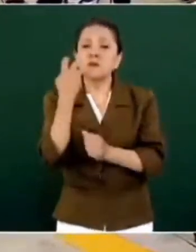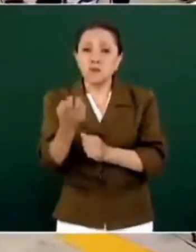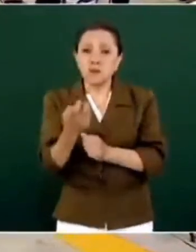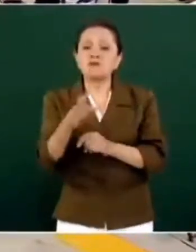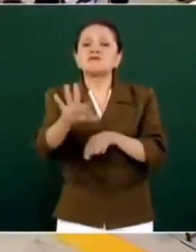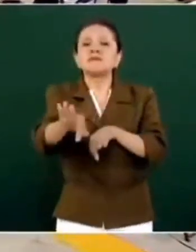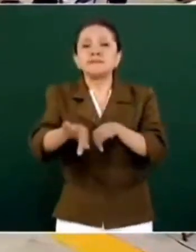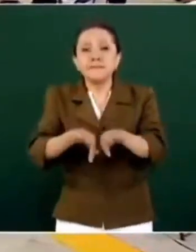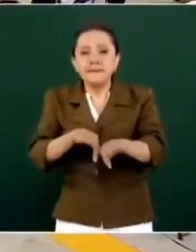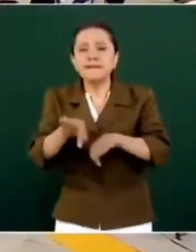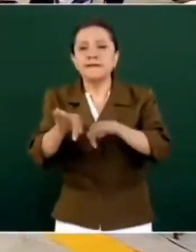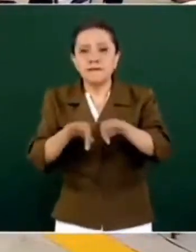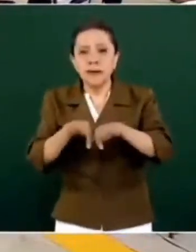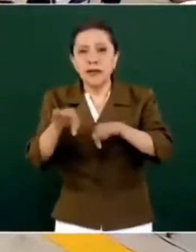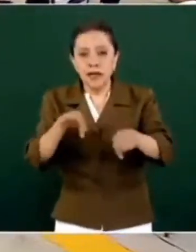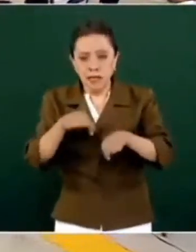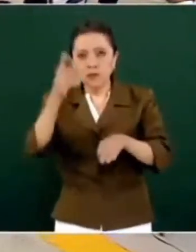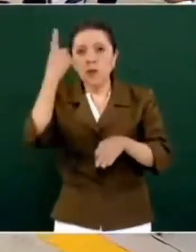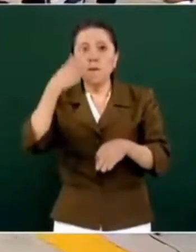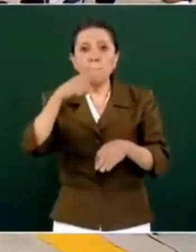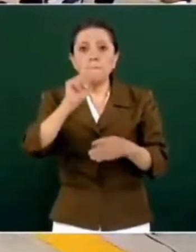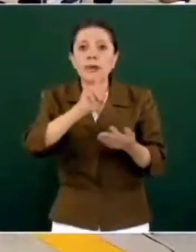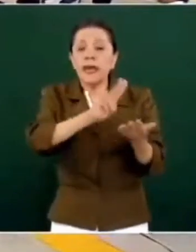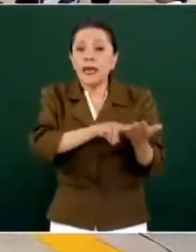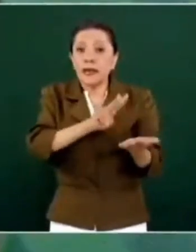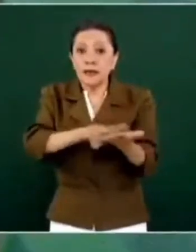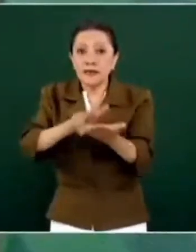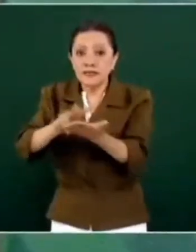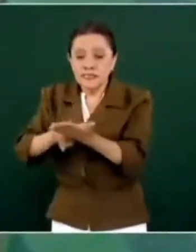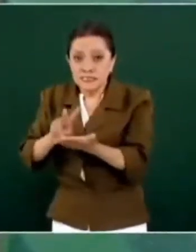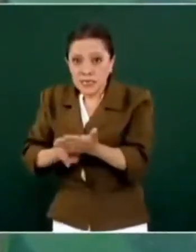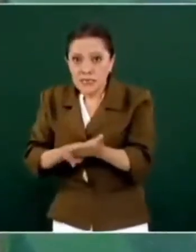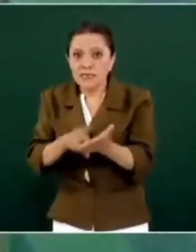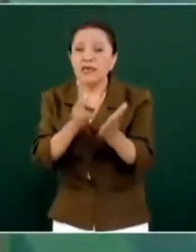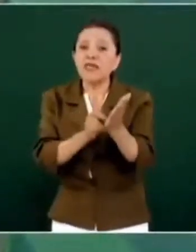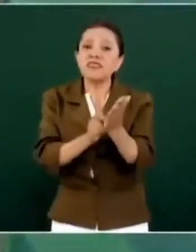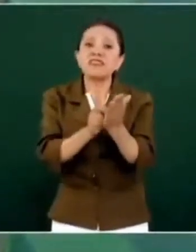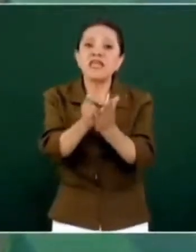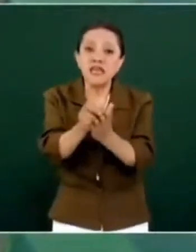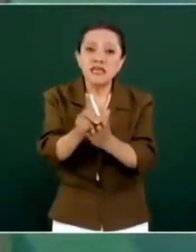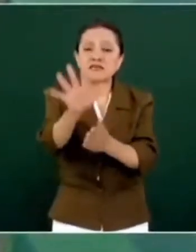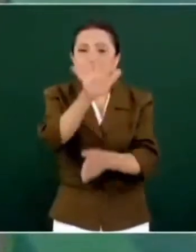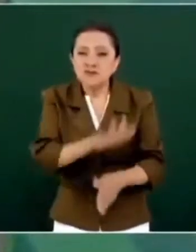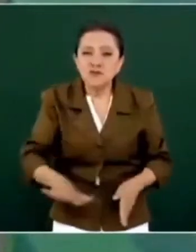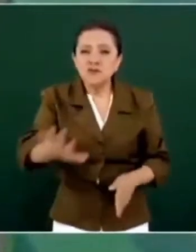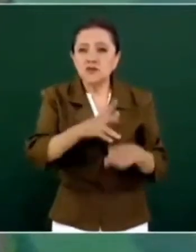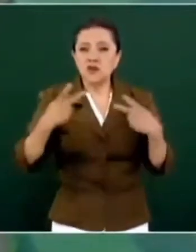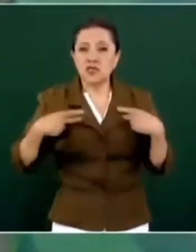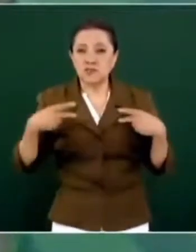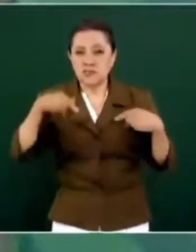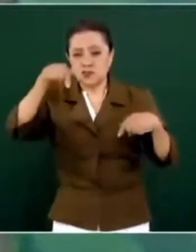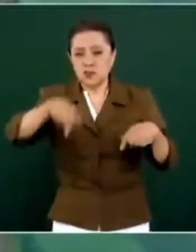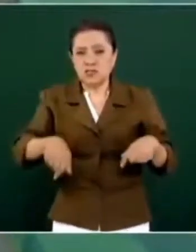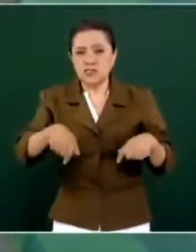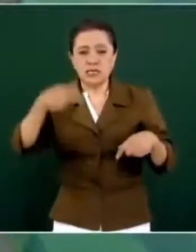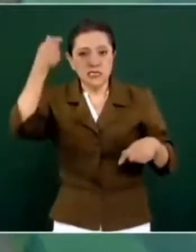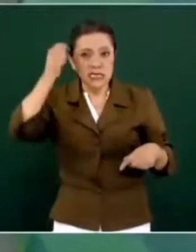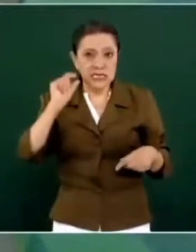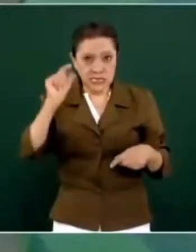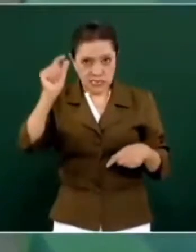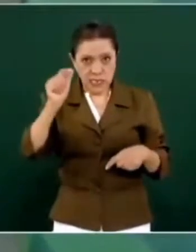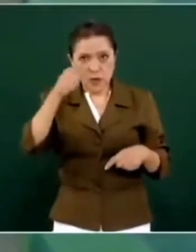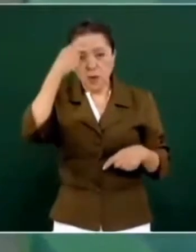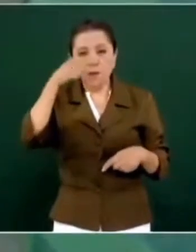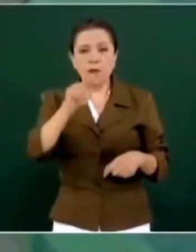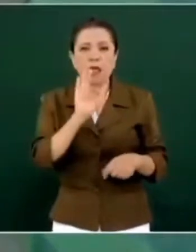para que se garantice el derecho de los guerrerenses a la salud. Ese